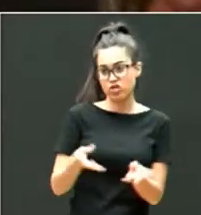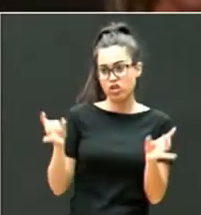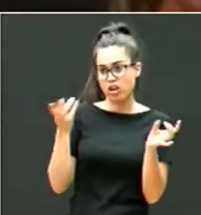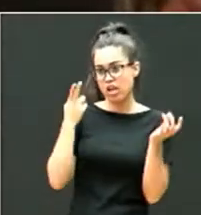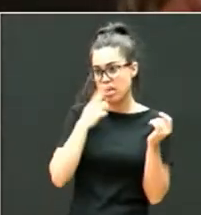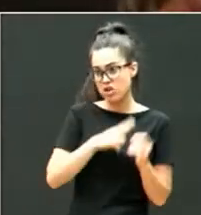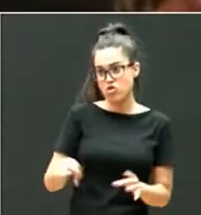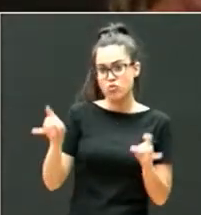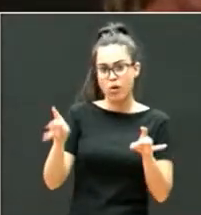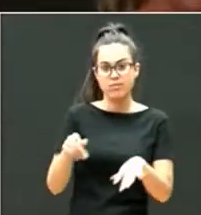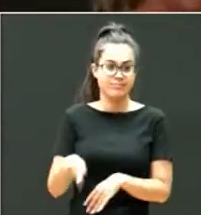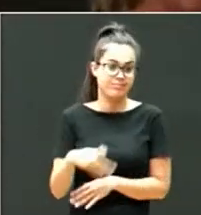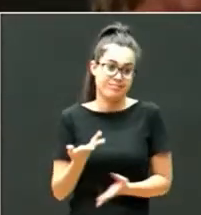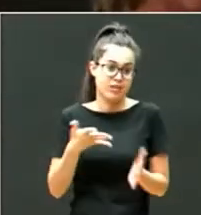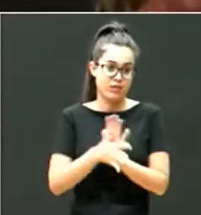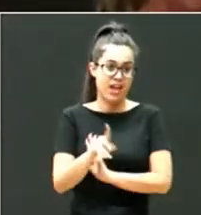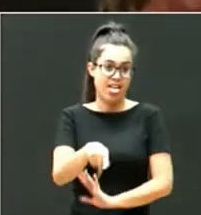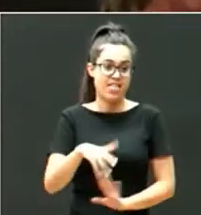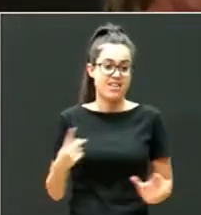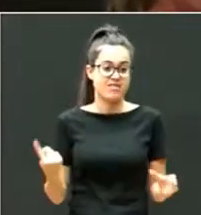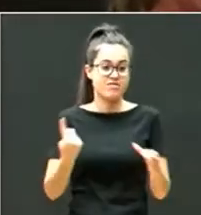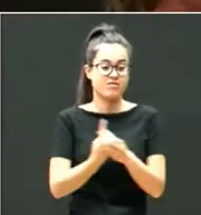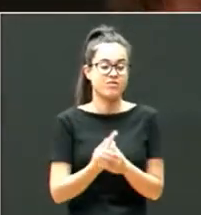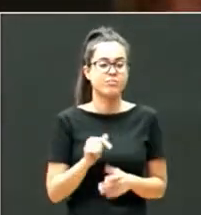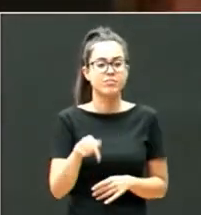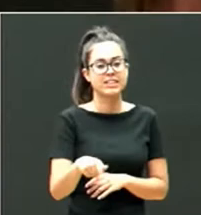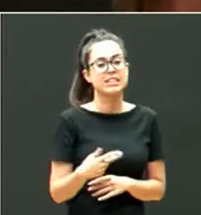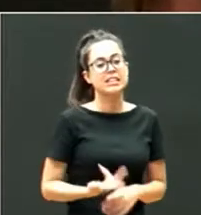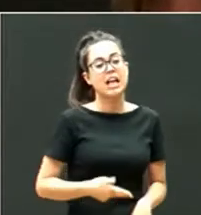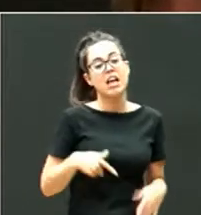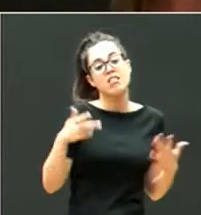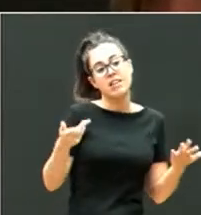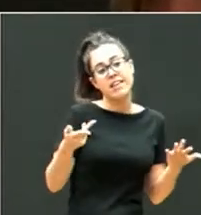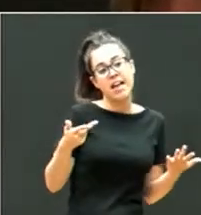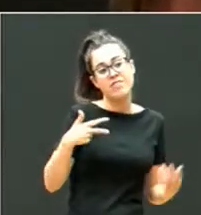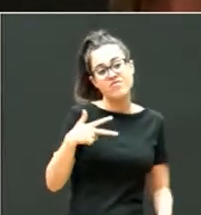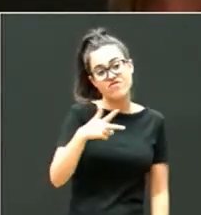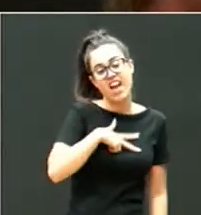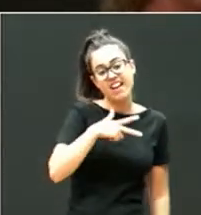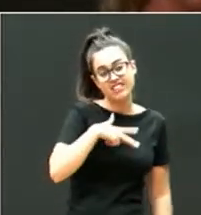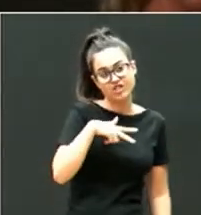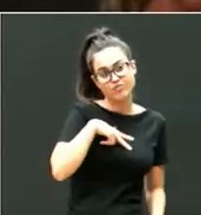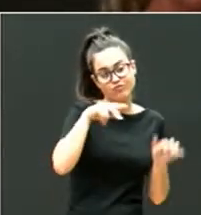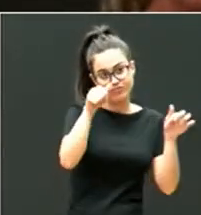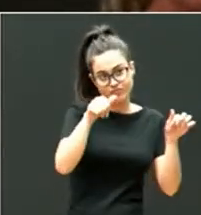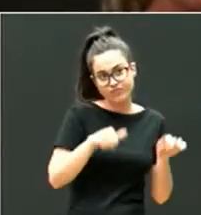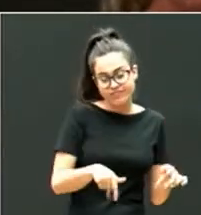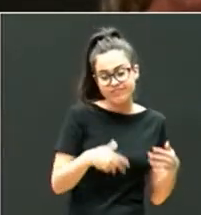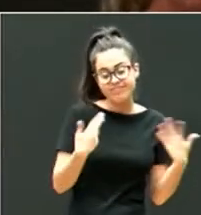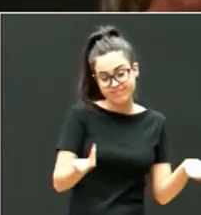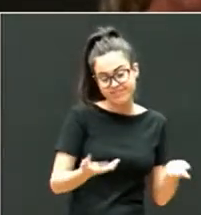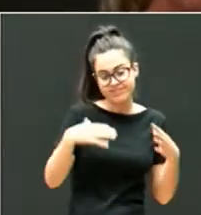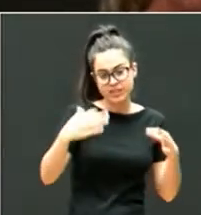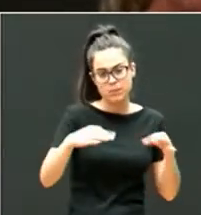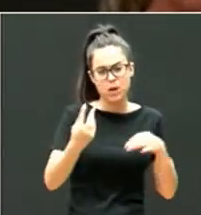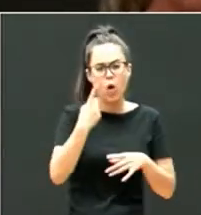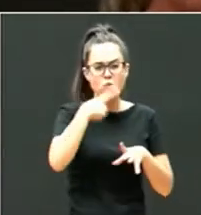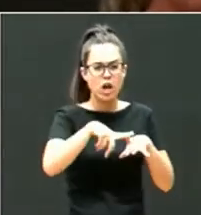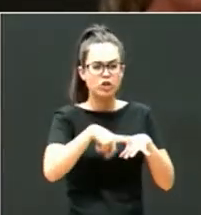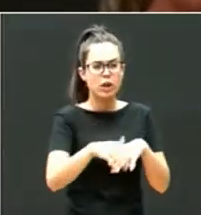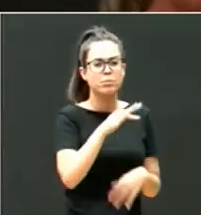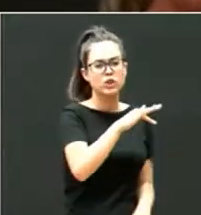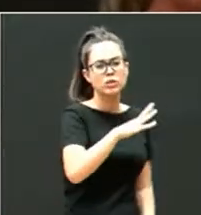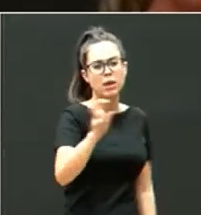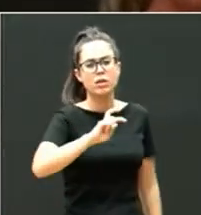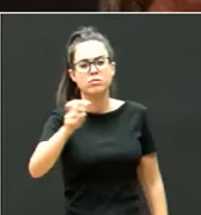Y bueno, pues una licenciada en Derecho no está mal, ¿no?, después de tantos años. Y eso tiene una cosa buena y tiene una cosa mala, creo yo.